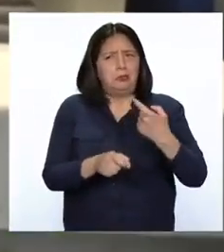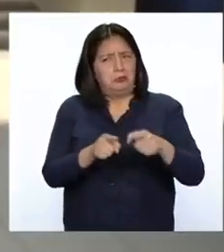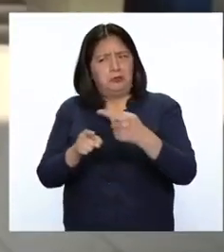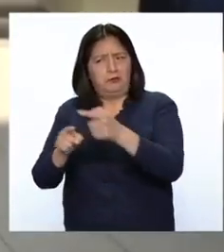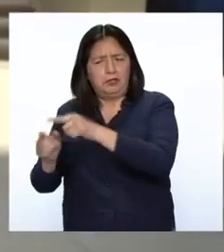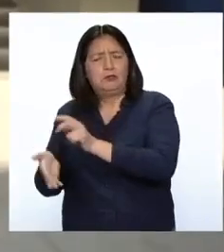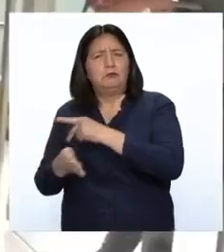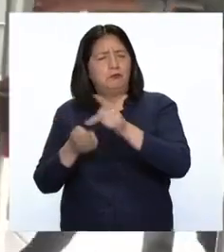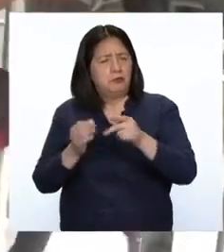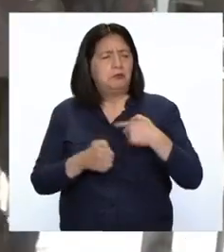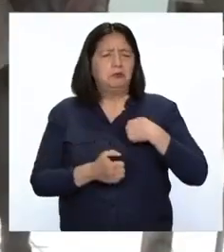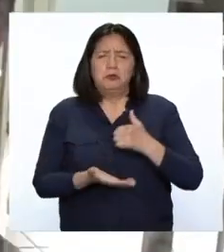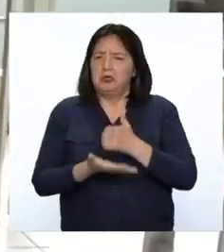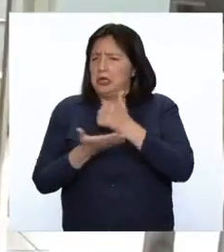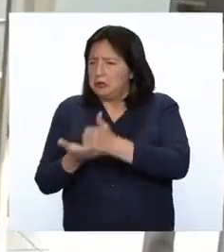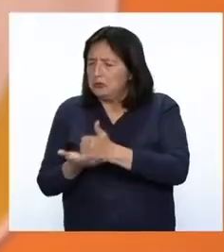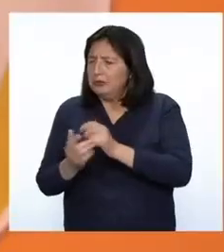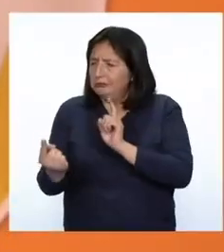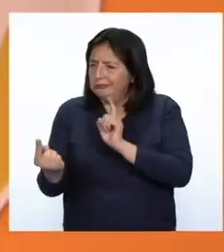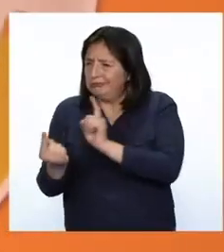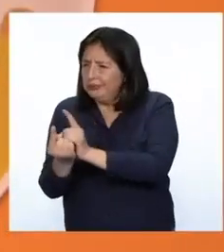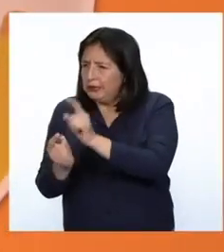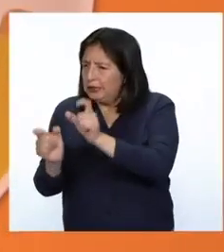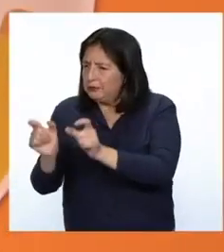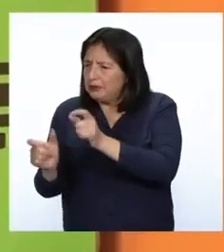nos ayuda a estar cerca a la población.